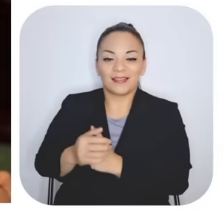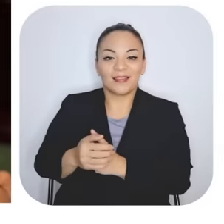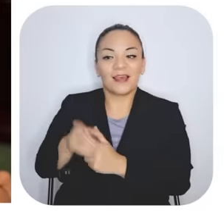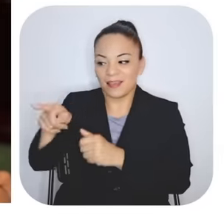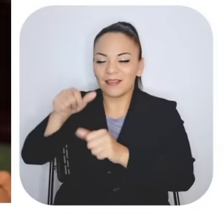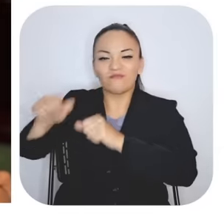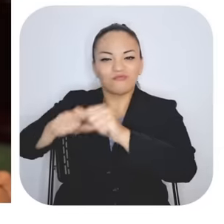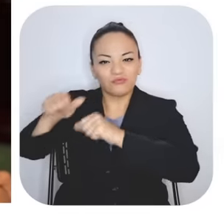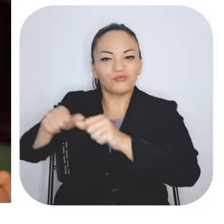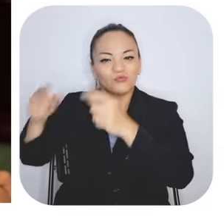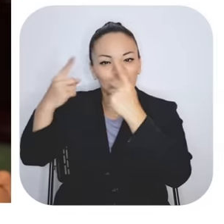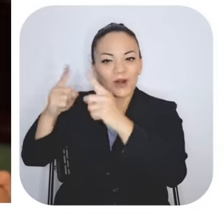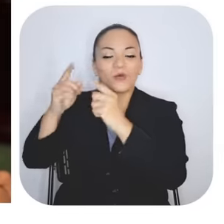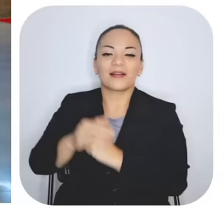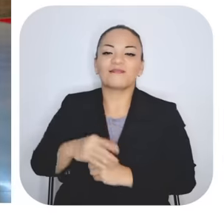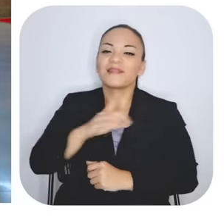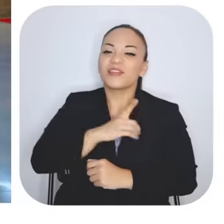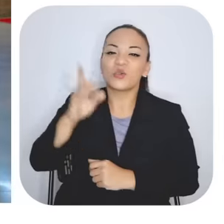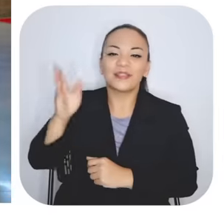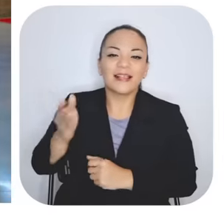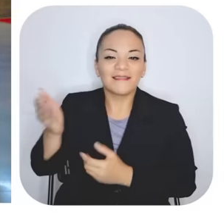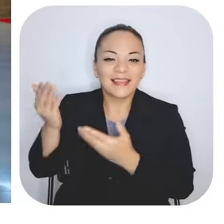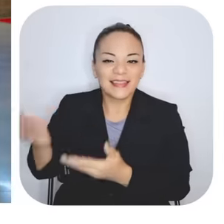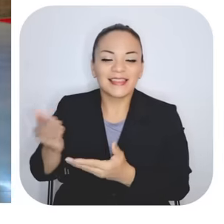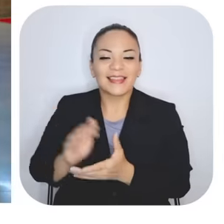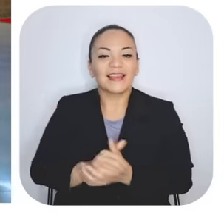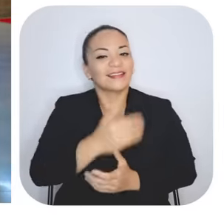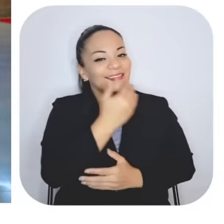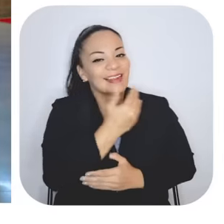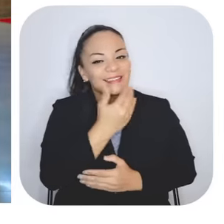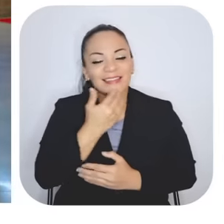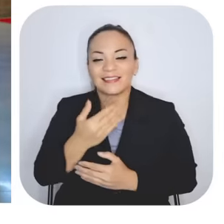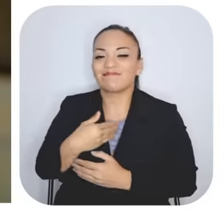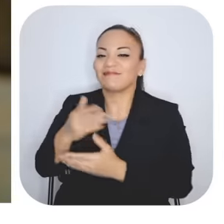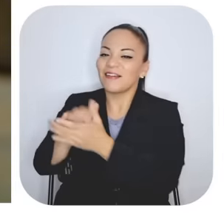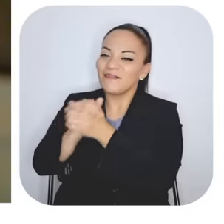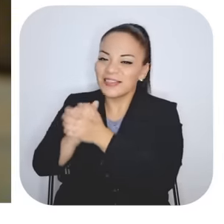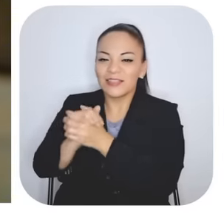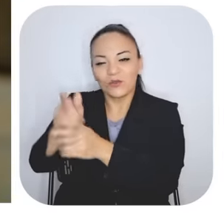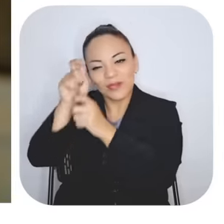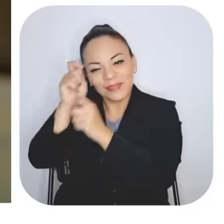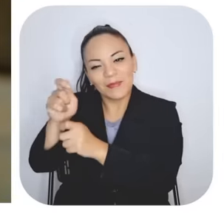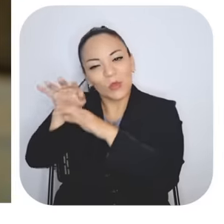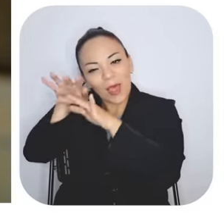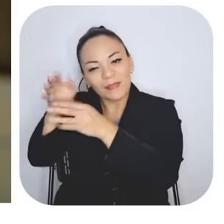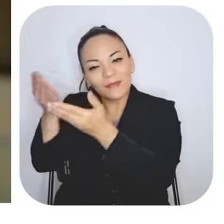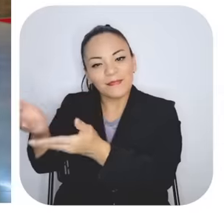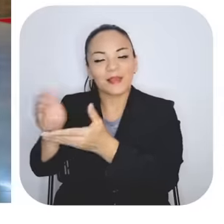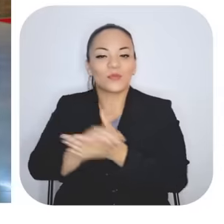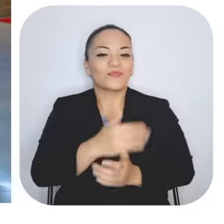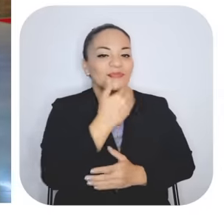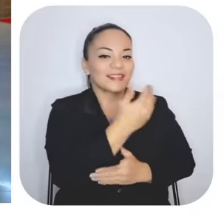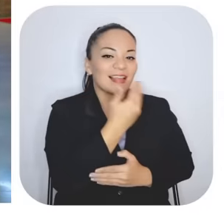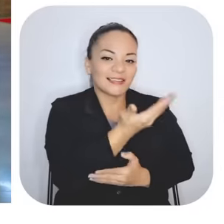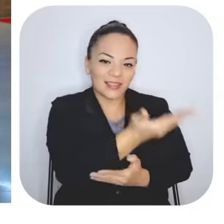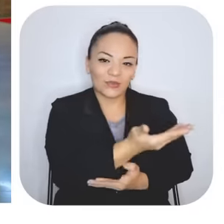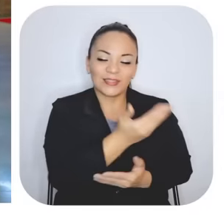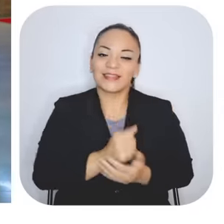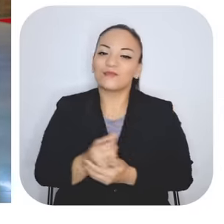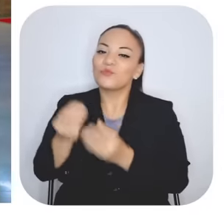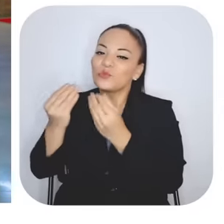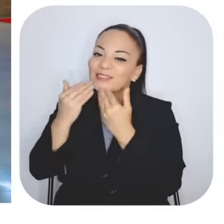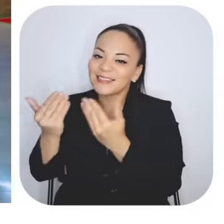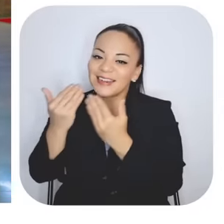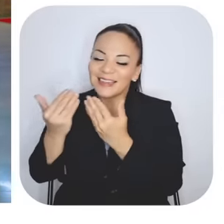ha trabajado para tenerla. Que Dios la bendiga, la felicito, mi respeto y mi admiración. Gracias